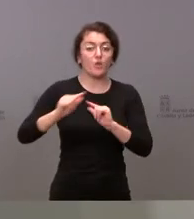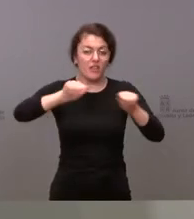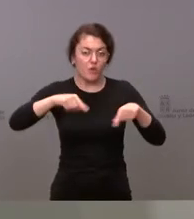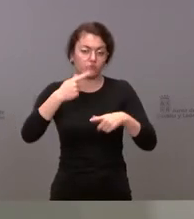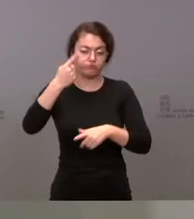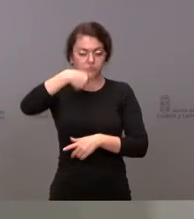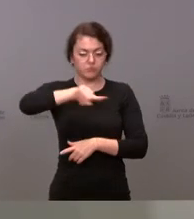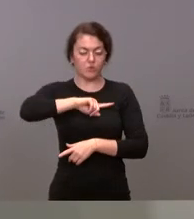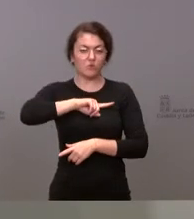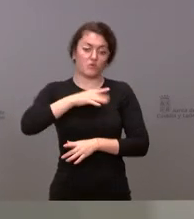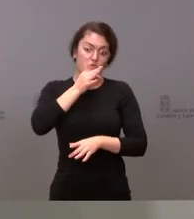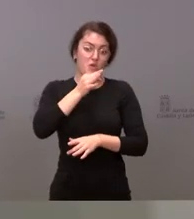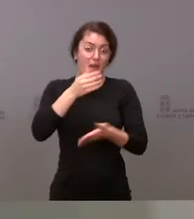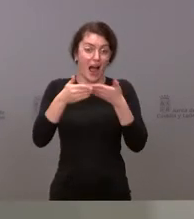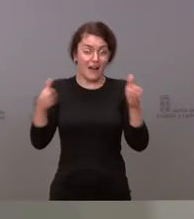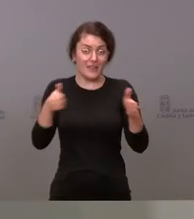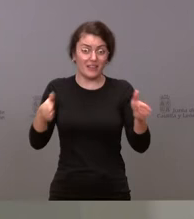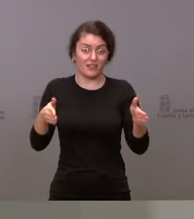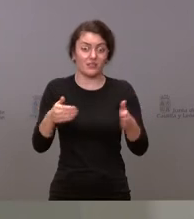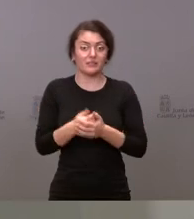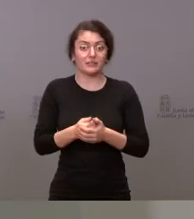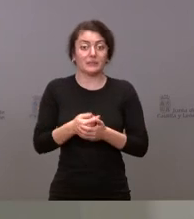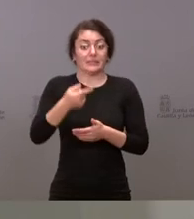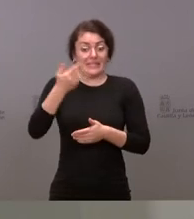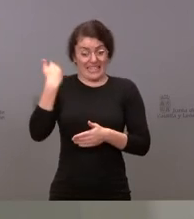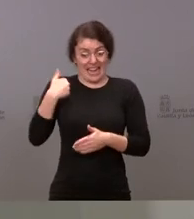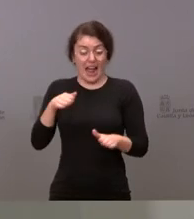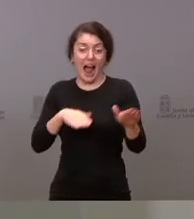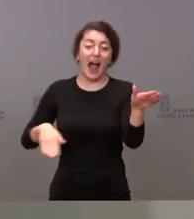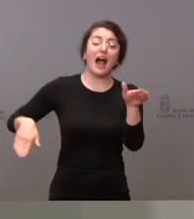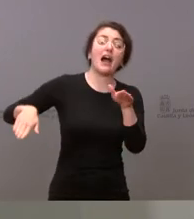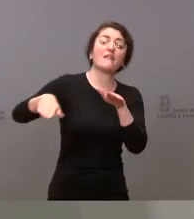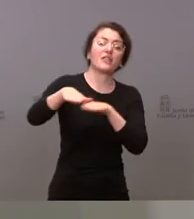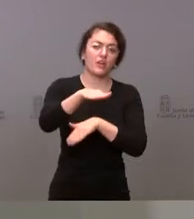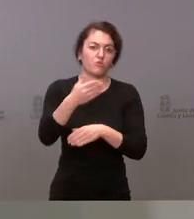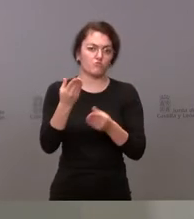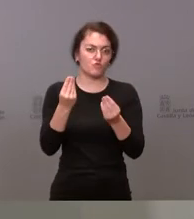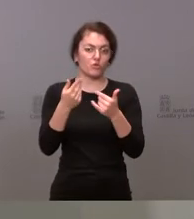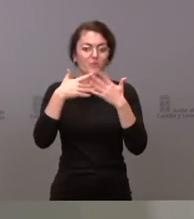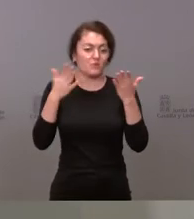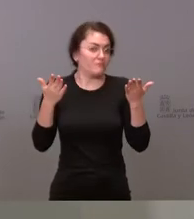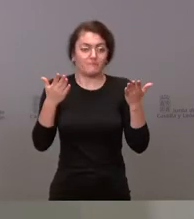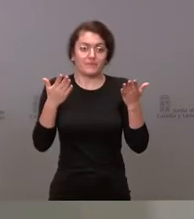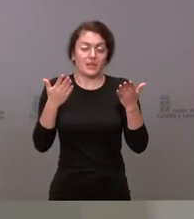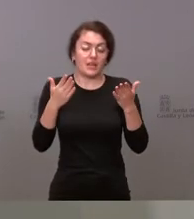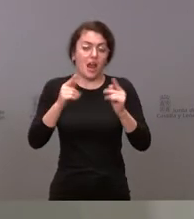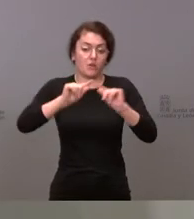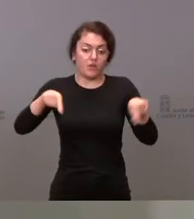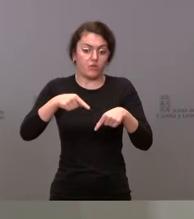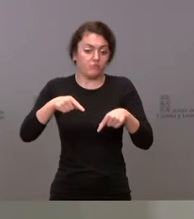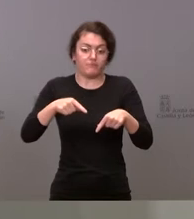avanzado con Por Ávila, pero las negociaciones se cierran cuando se cierran y cuando se